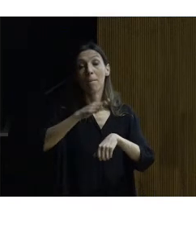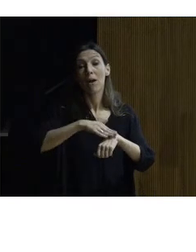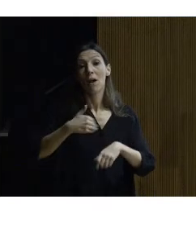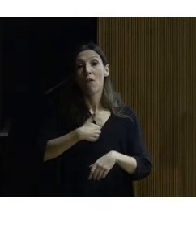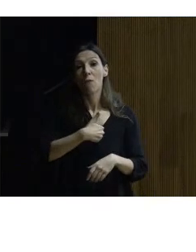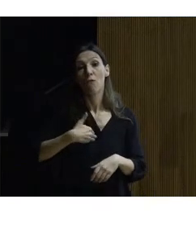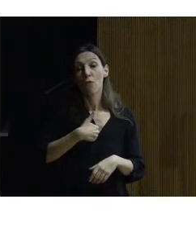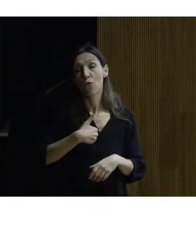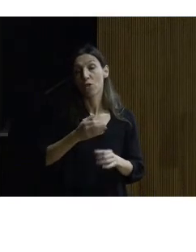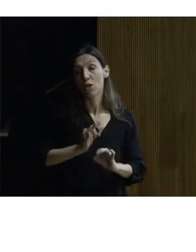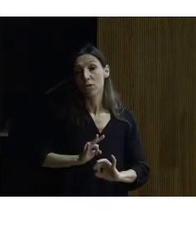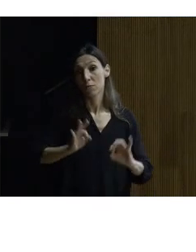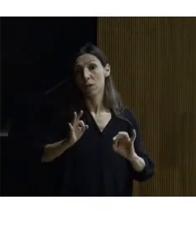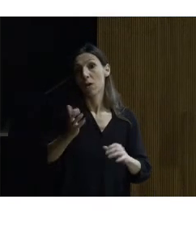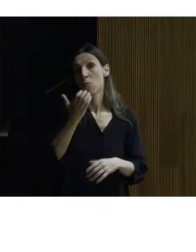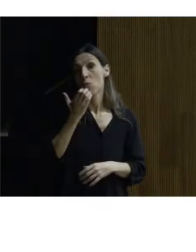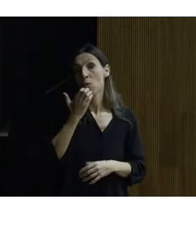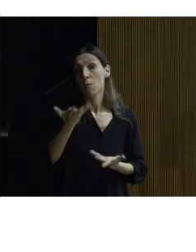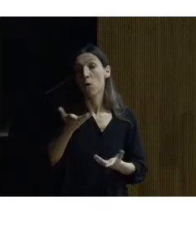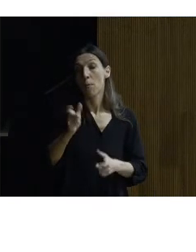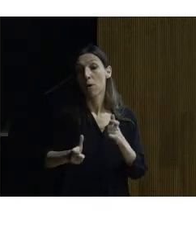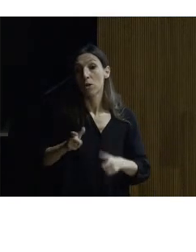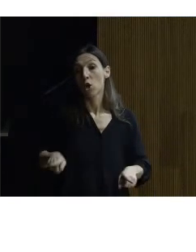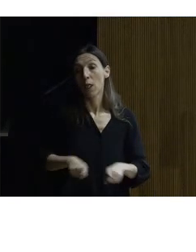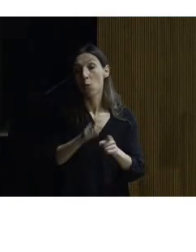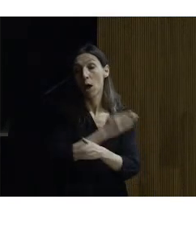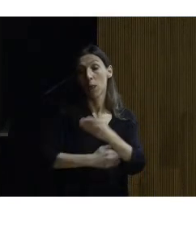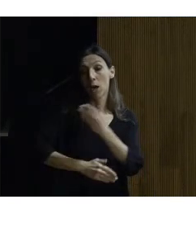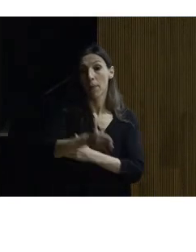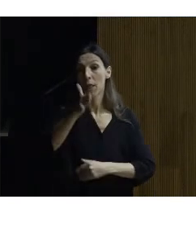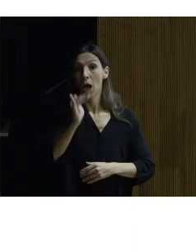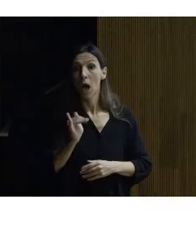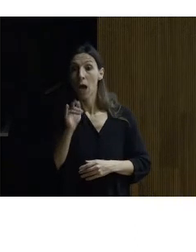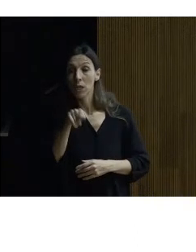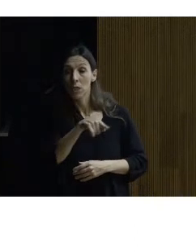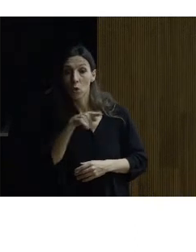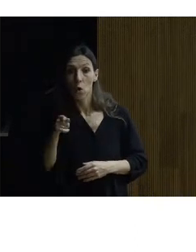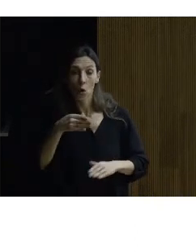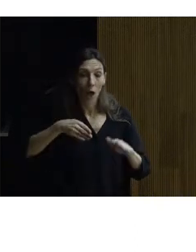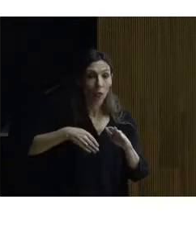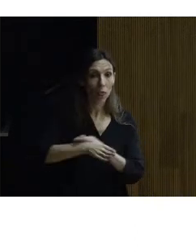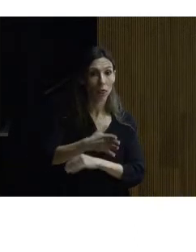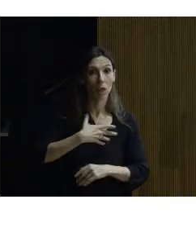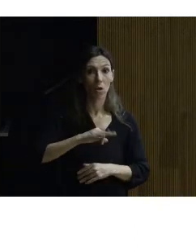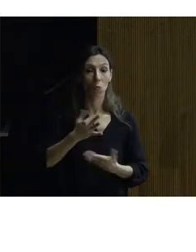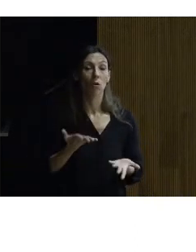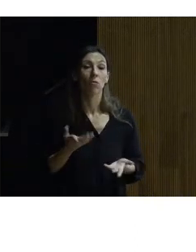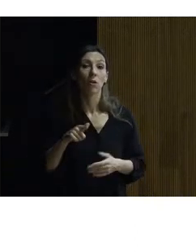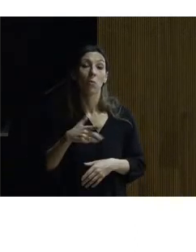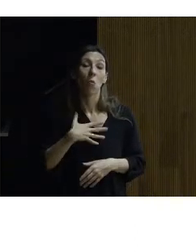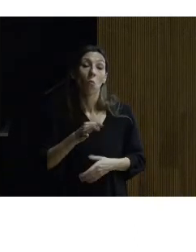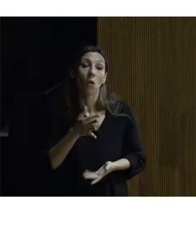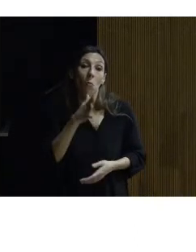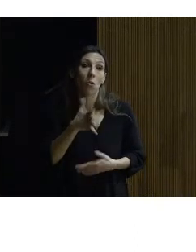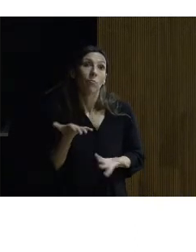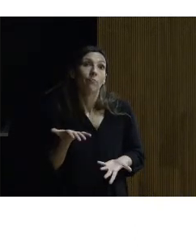es que cualquier persona tenga o no discapacidad pueda vivir igual que se hacen otras intervenciones por otros motivos uno protege un edificio contra